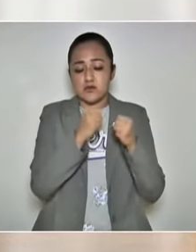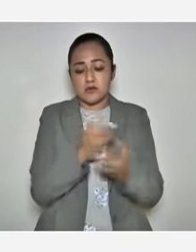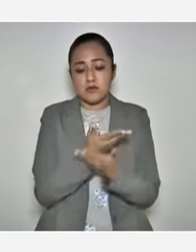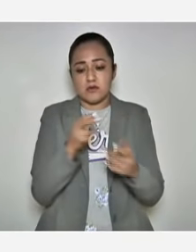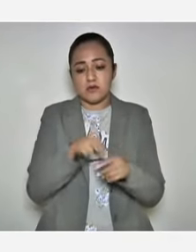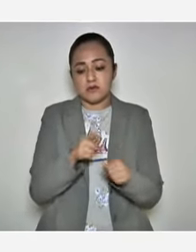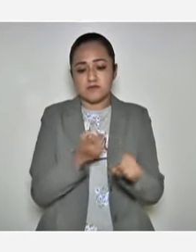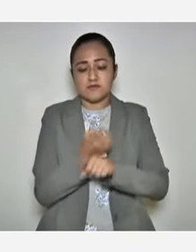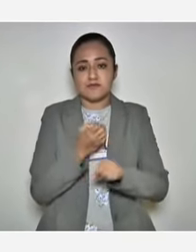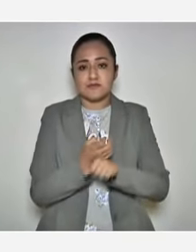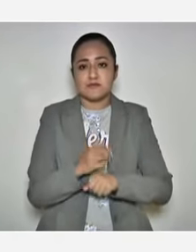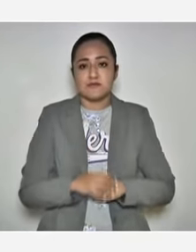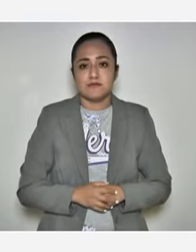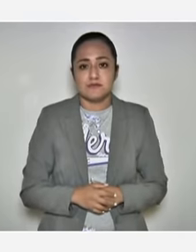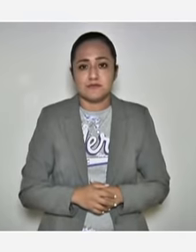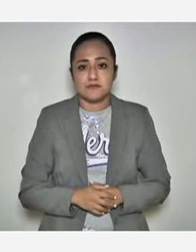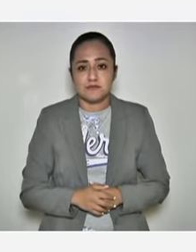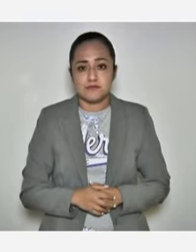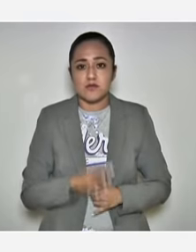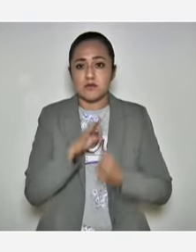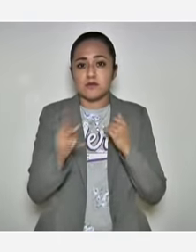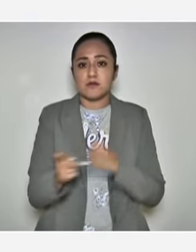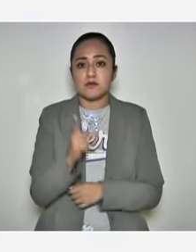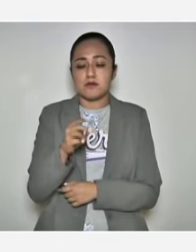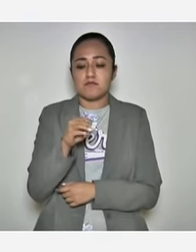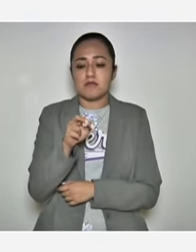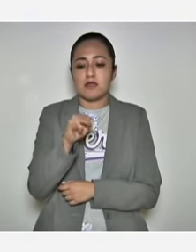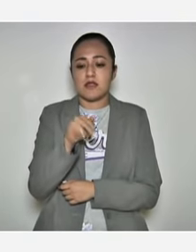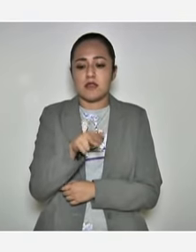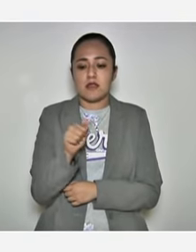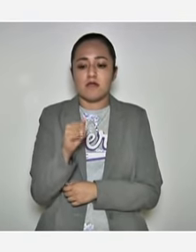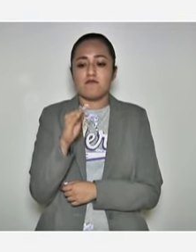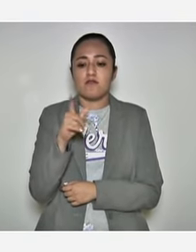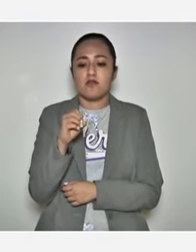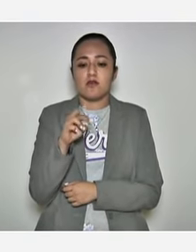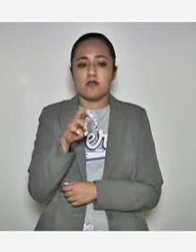esto. Última pregunta, Mariana Flores, La Crónica.